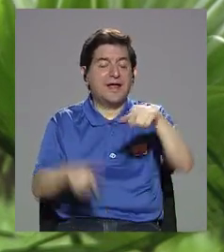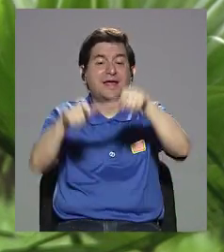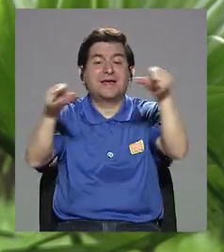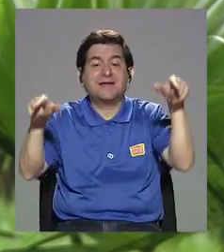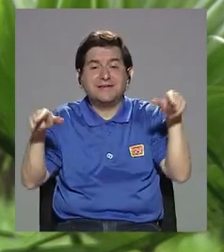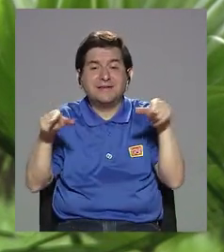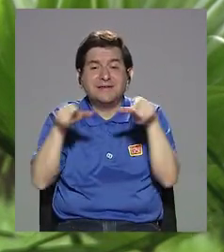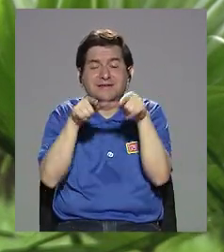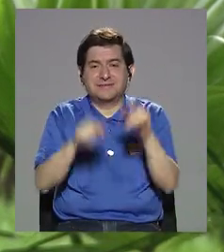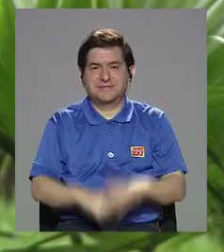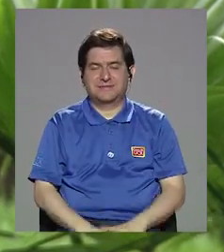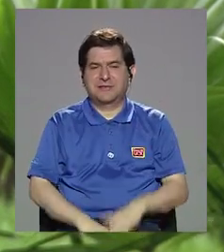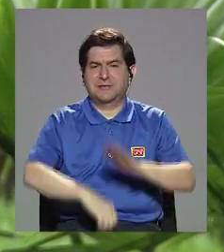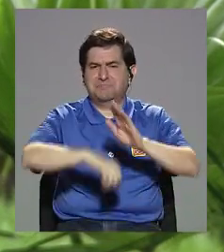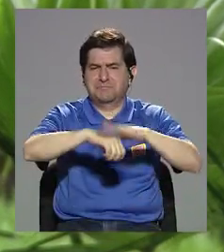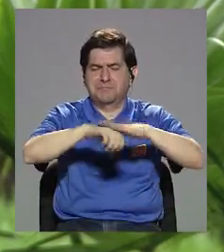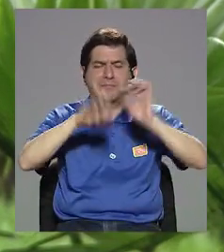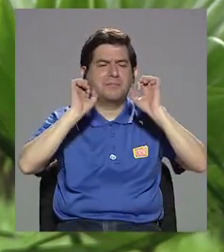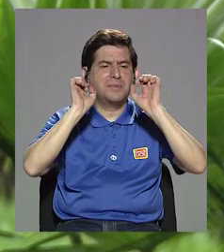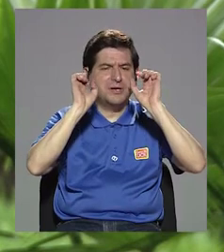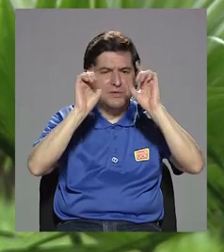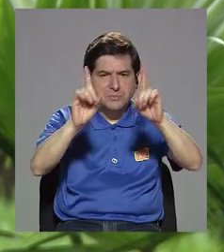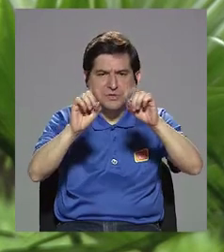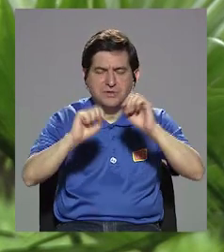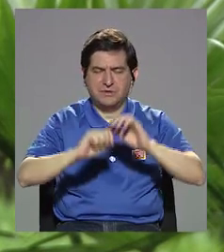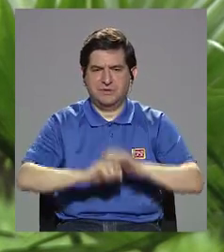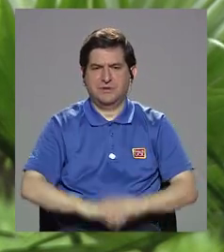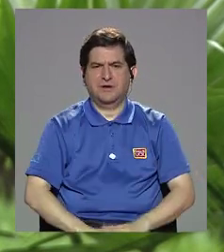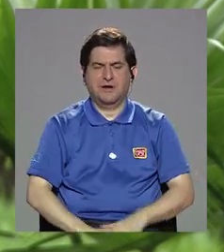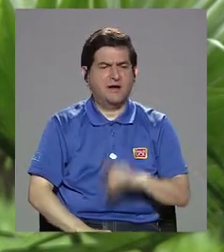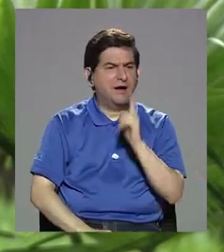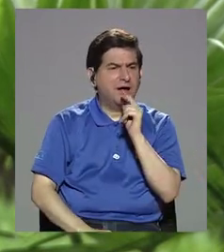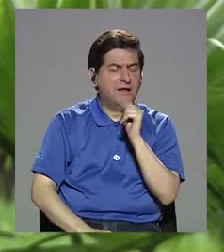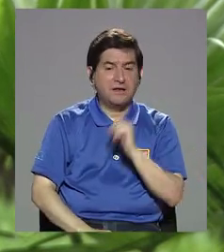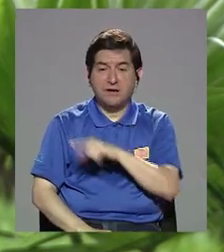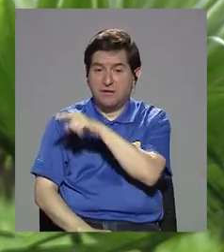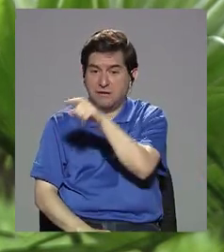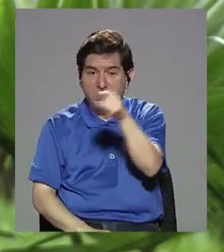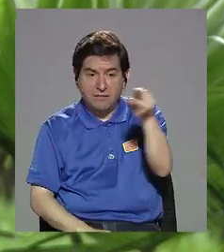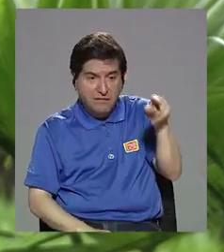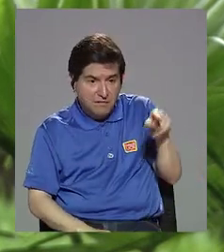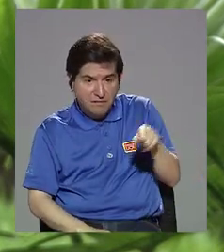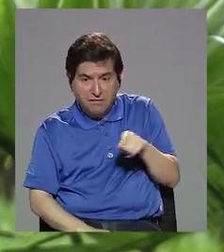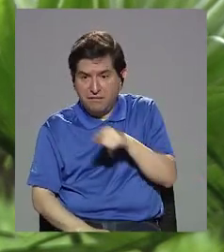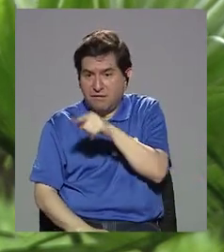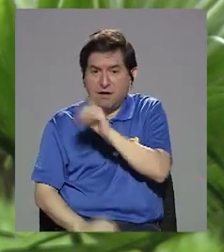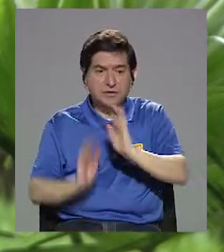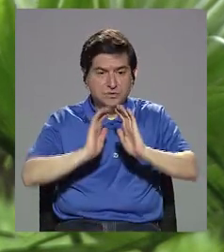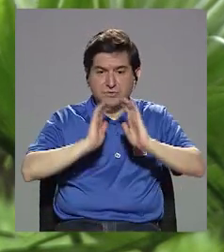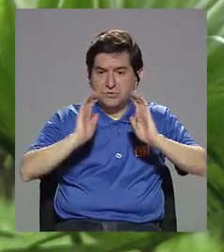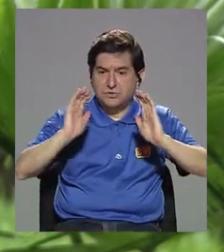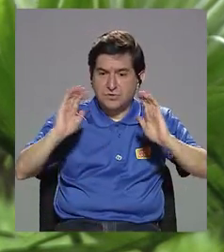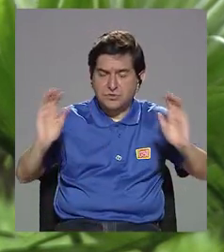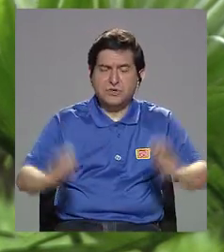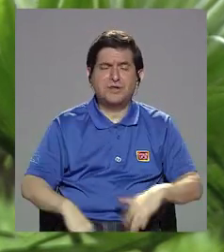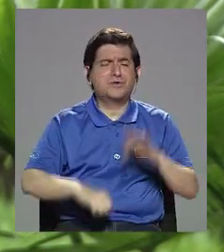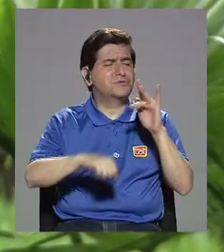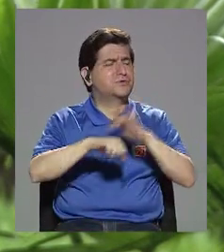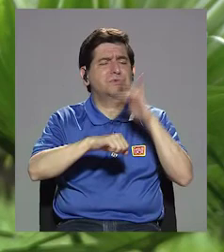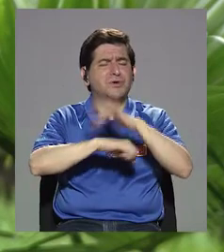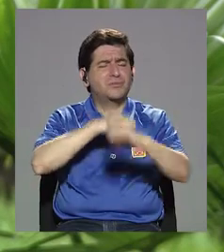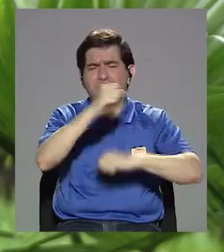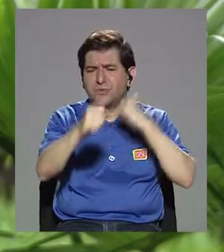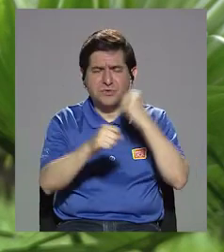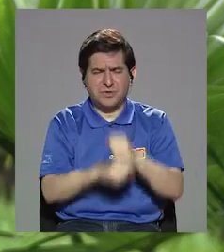lugar para educar a estos niños desde